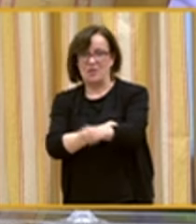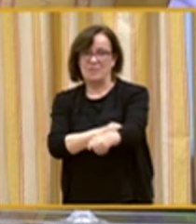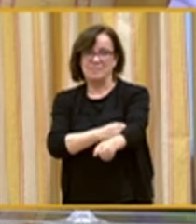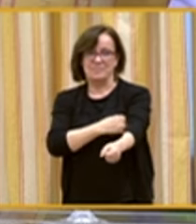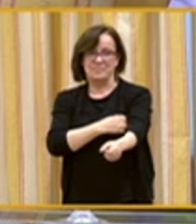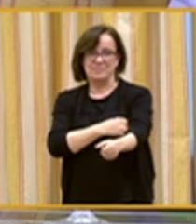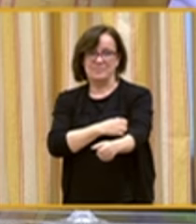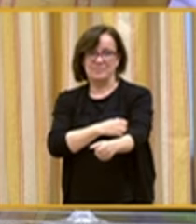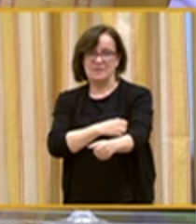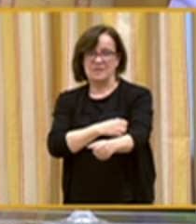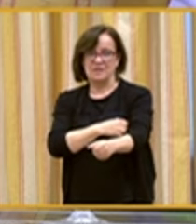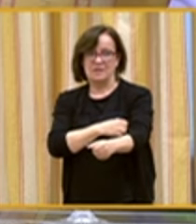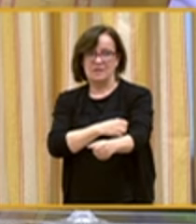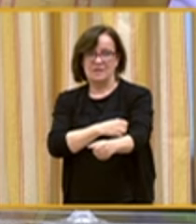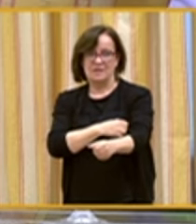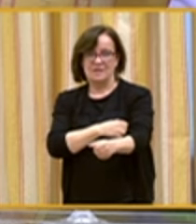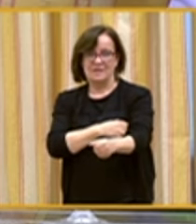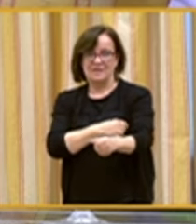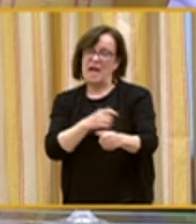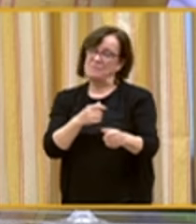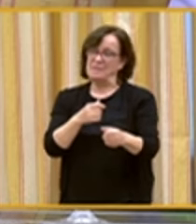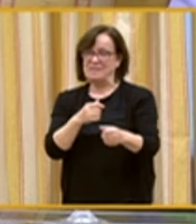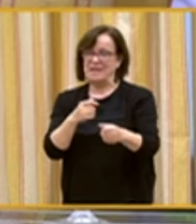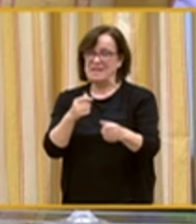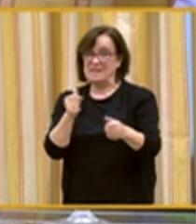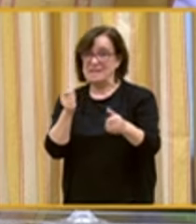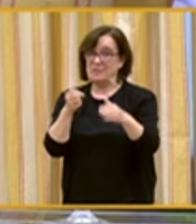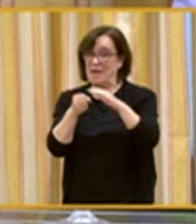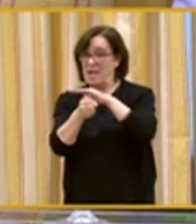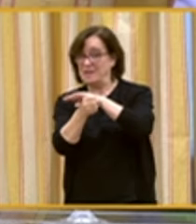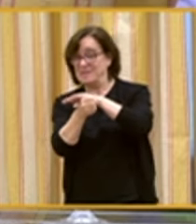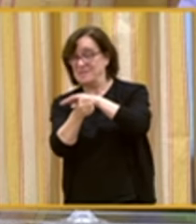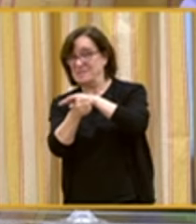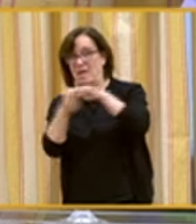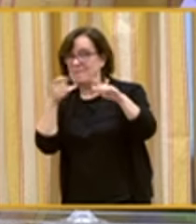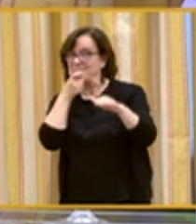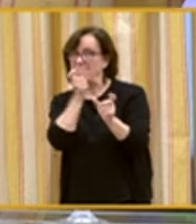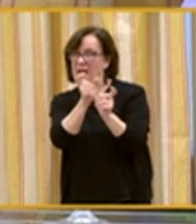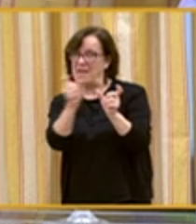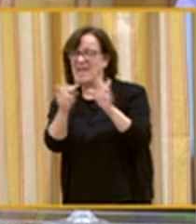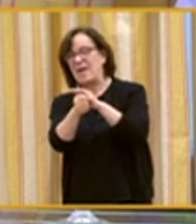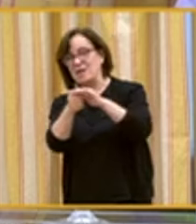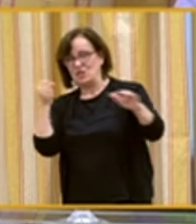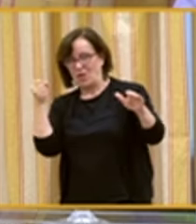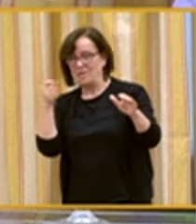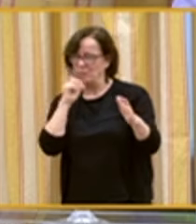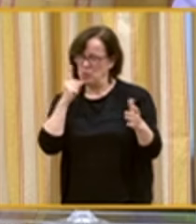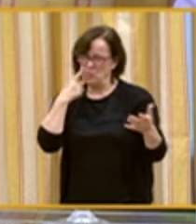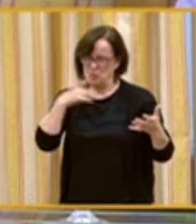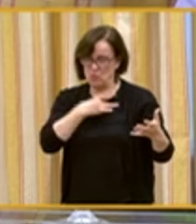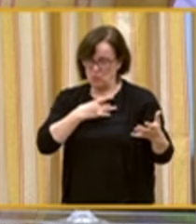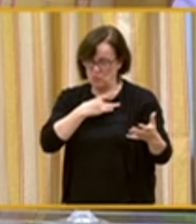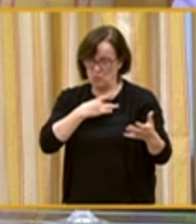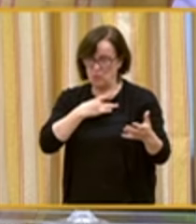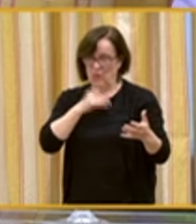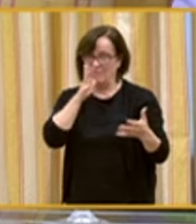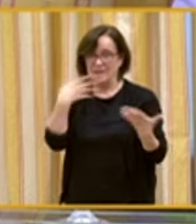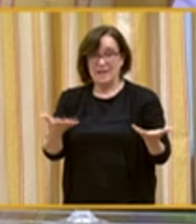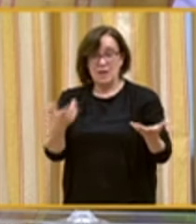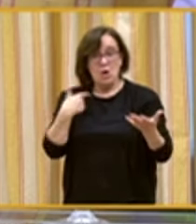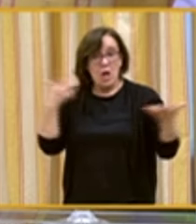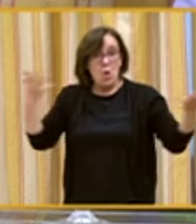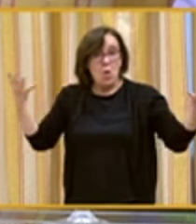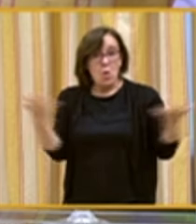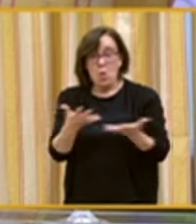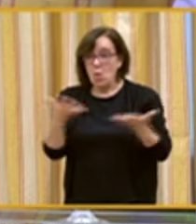dependencia y desinstitucionalización. Es urgente, y cuando digo